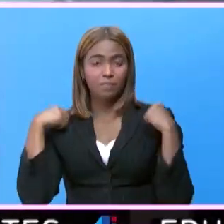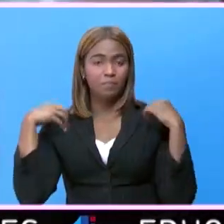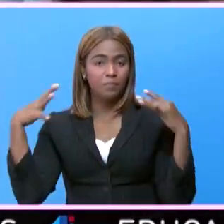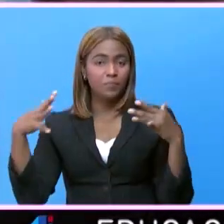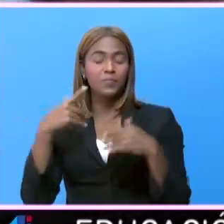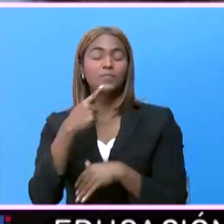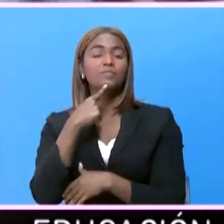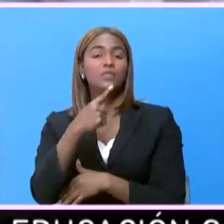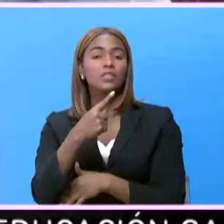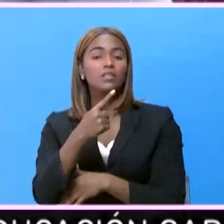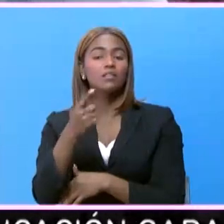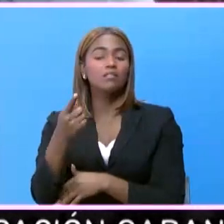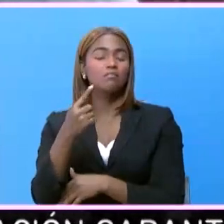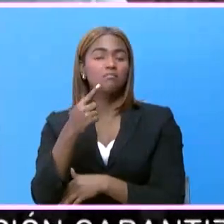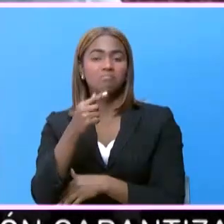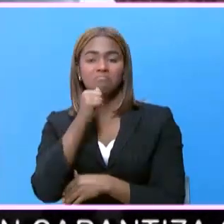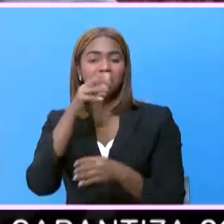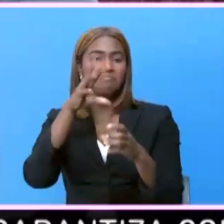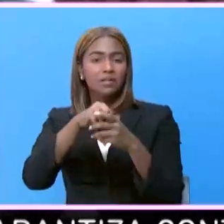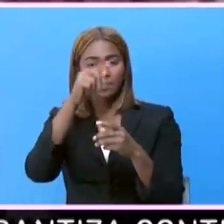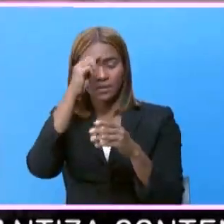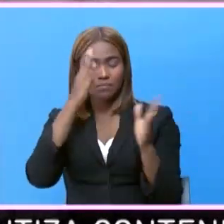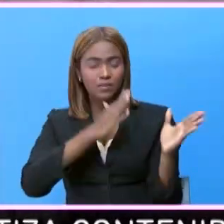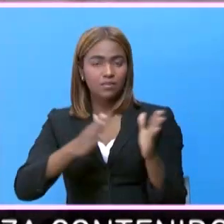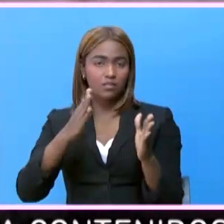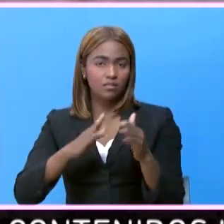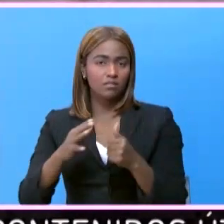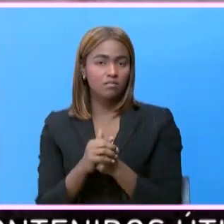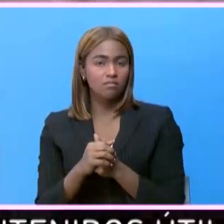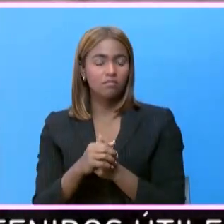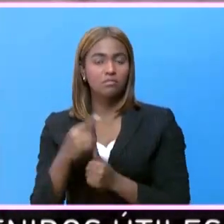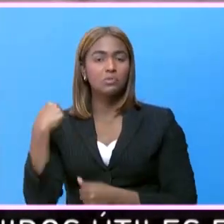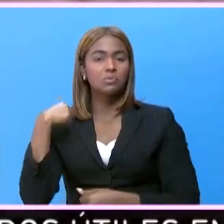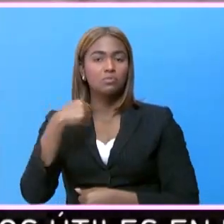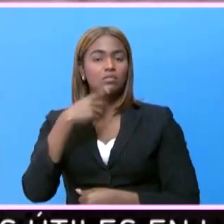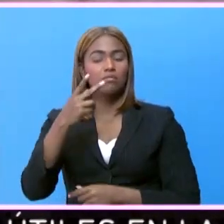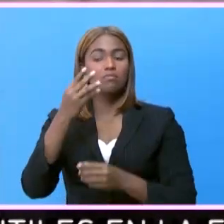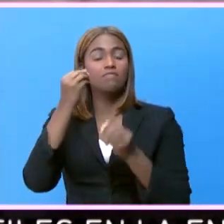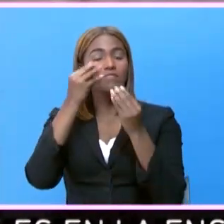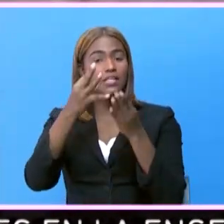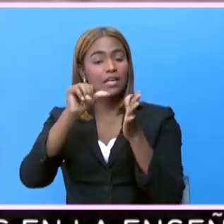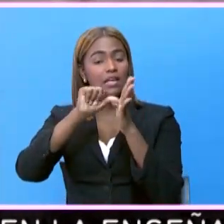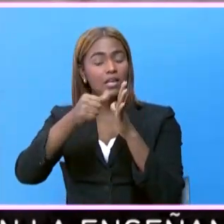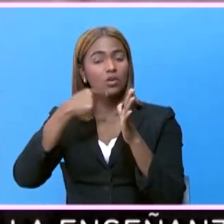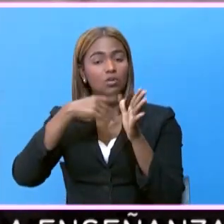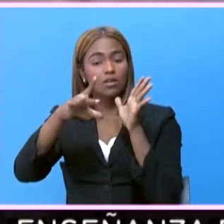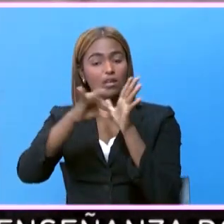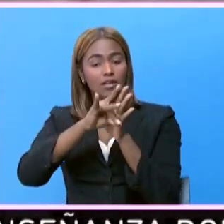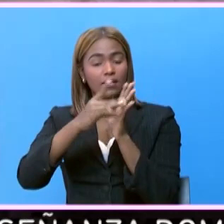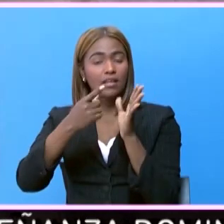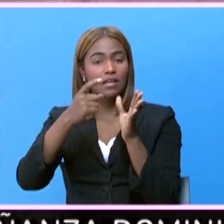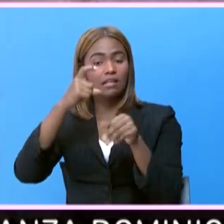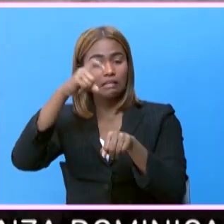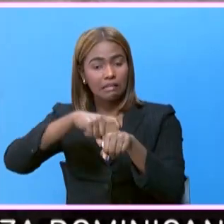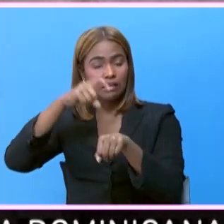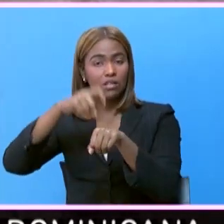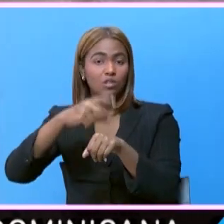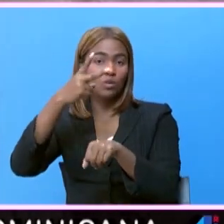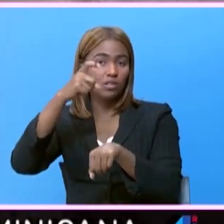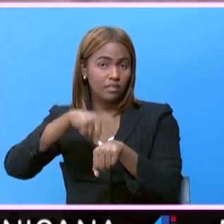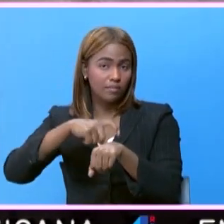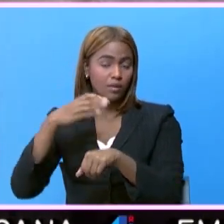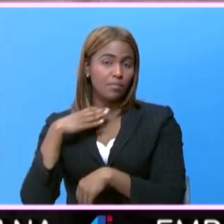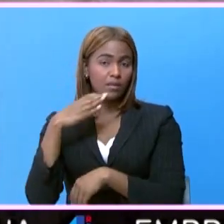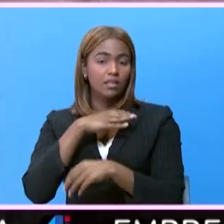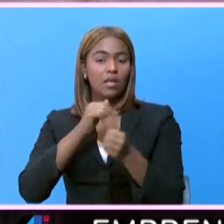alegando ilegitimidad en el proceso. Nosotros hemos repetido que hemos ganado las elecciones en dos ocasiones. El Comité